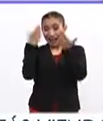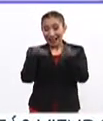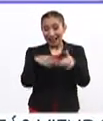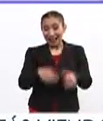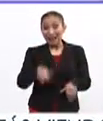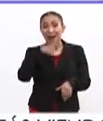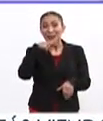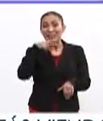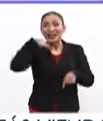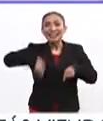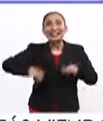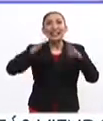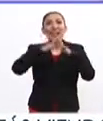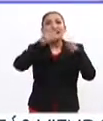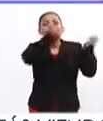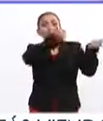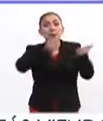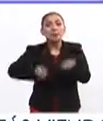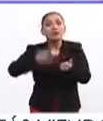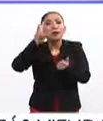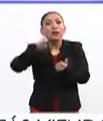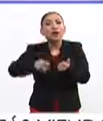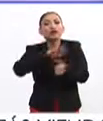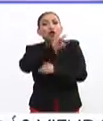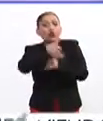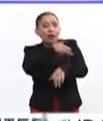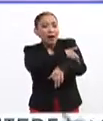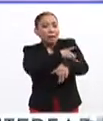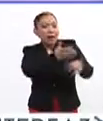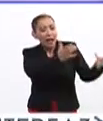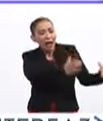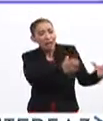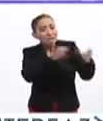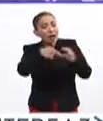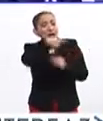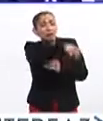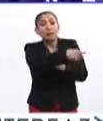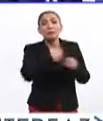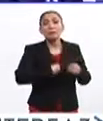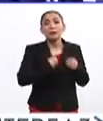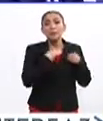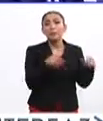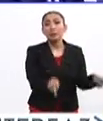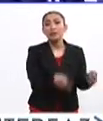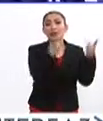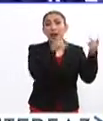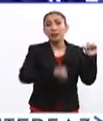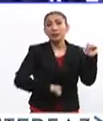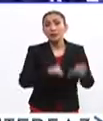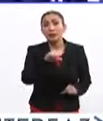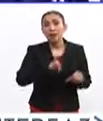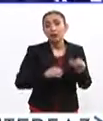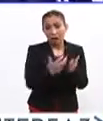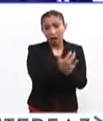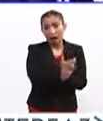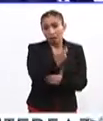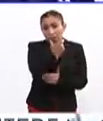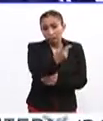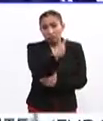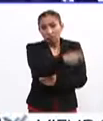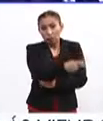a nuestra casa, estamos trayendo realmente a toda una familia que vive de esa actividad económica y que